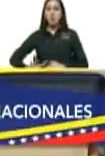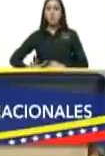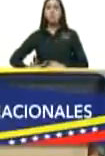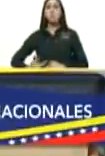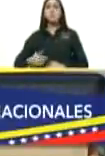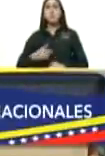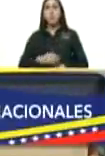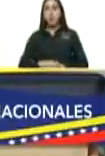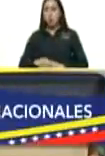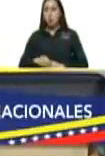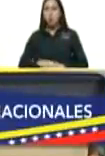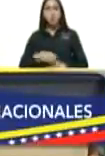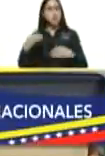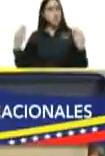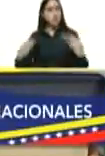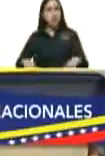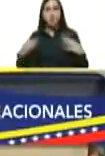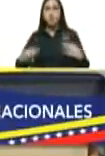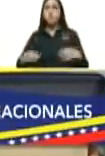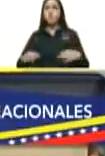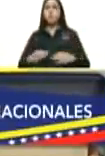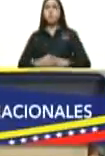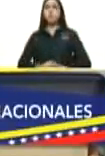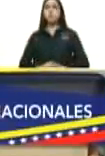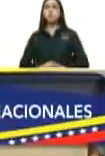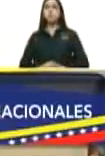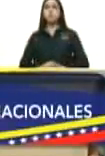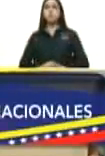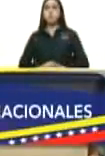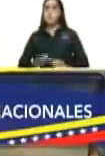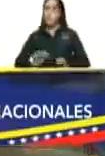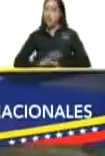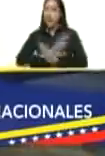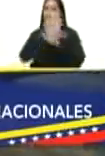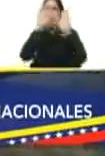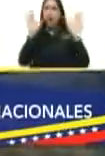sencillo y claro